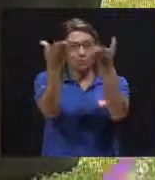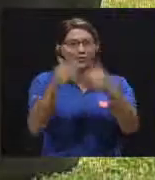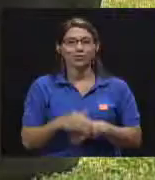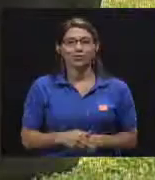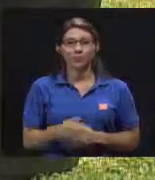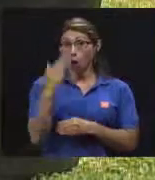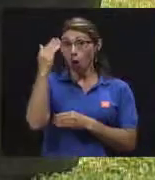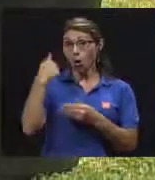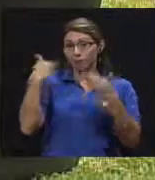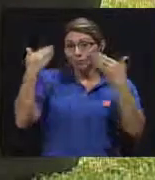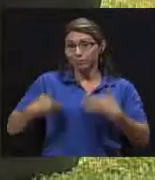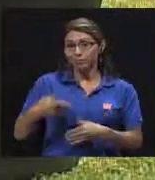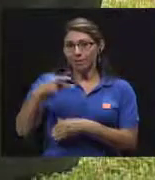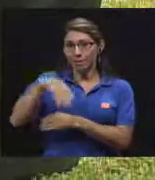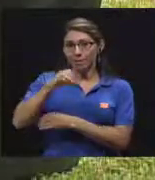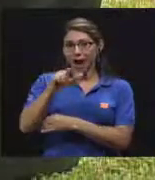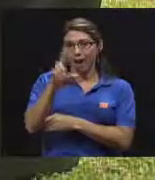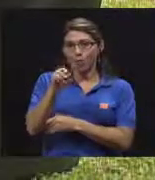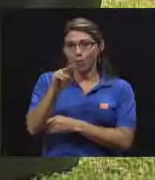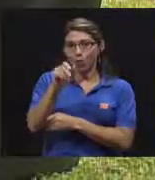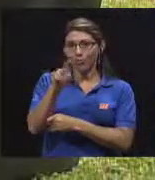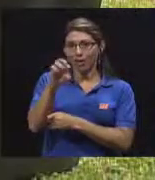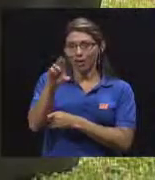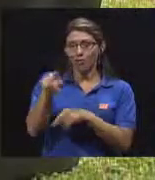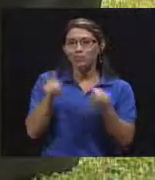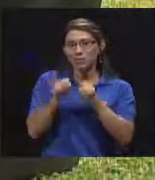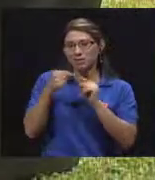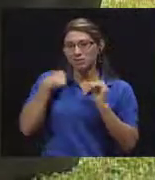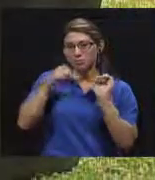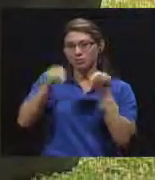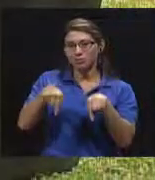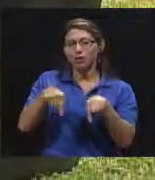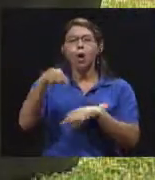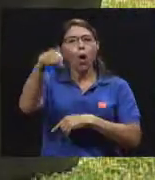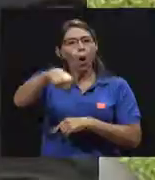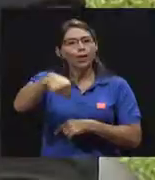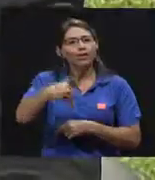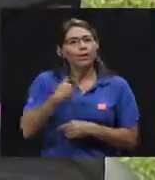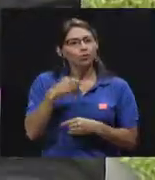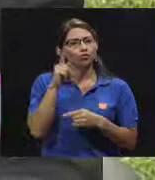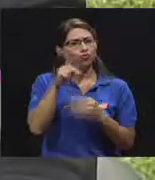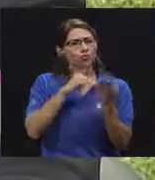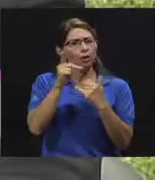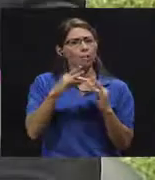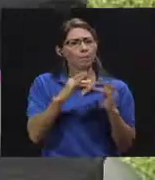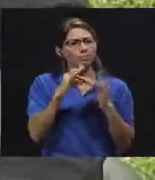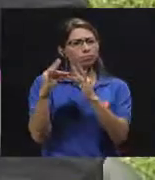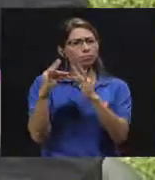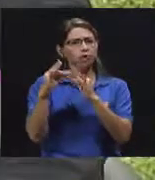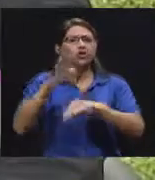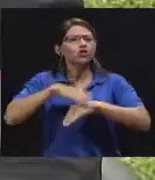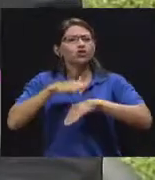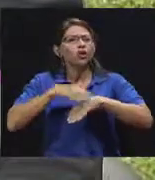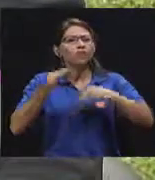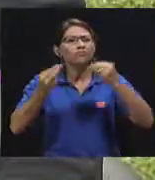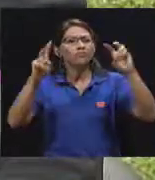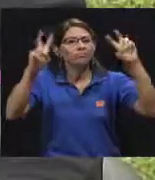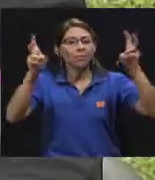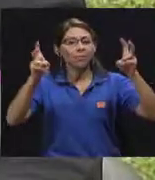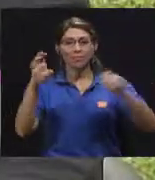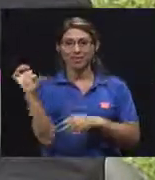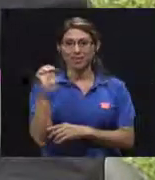información. Hola, yo soy Pablo Montero y también los estaré acompañando. Hoy tenemos un problema muy peculiar acerca